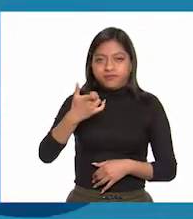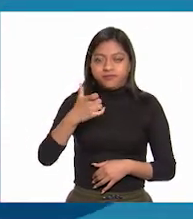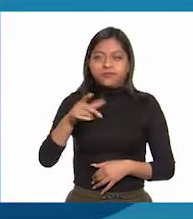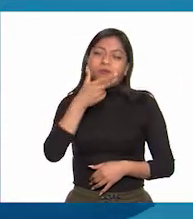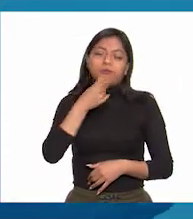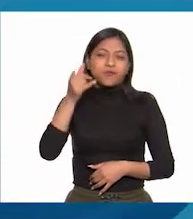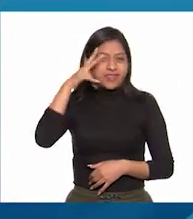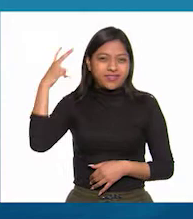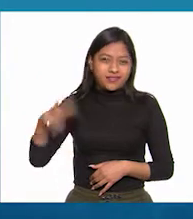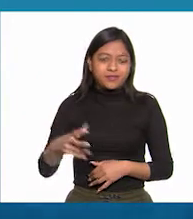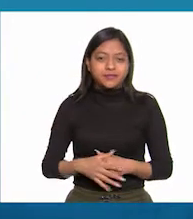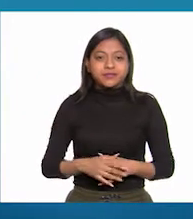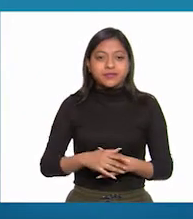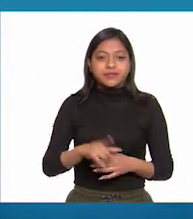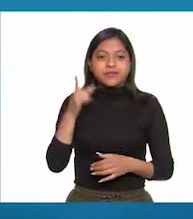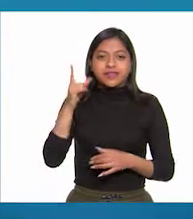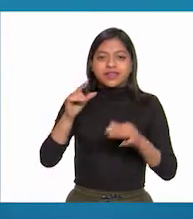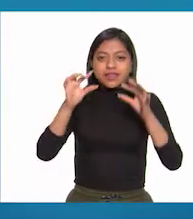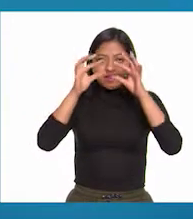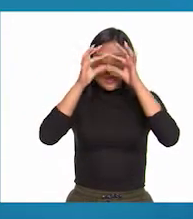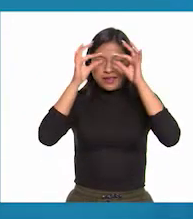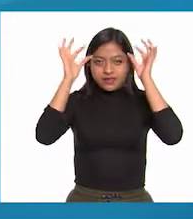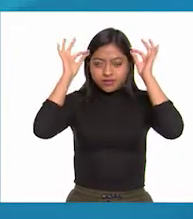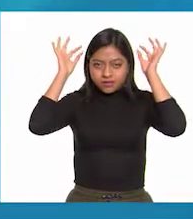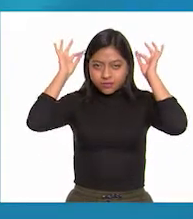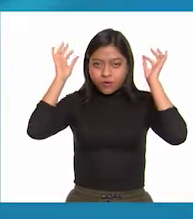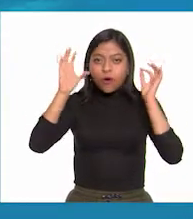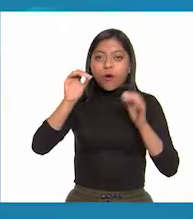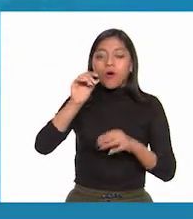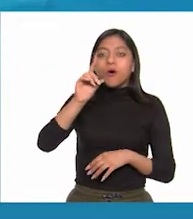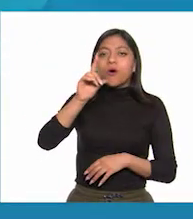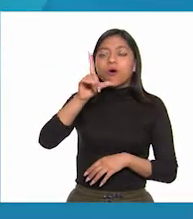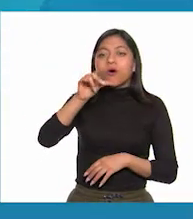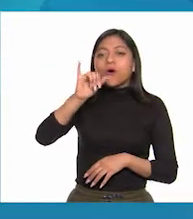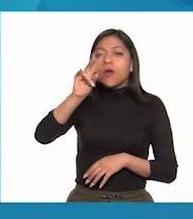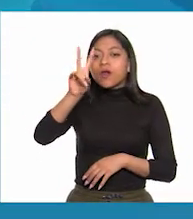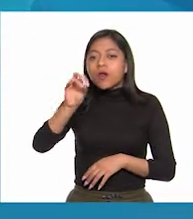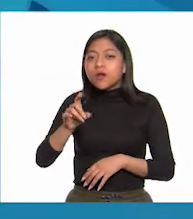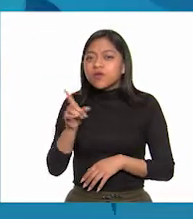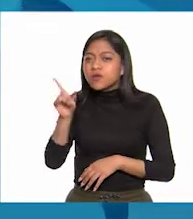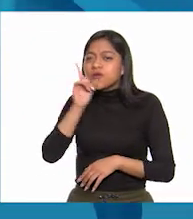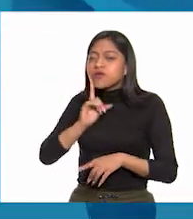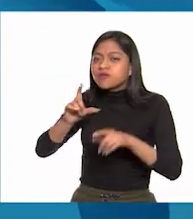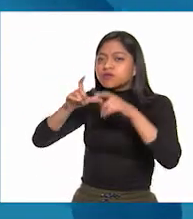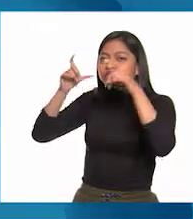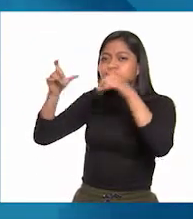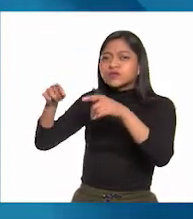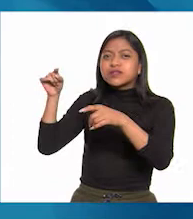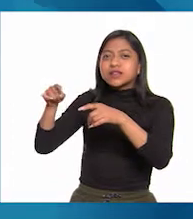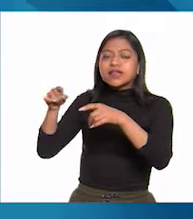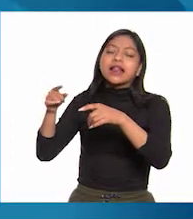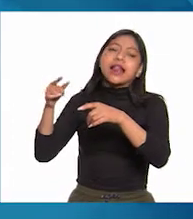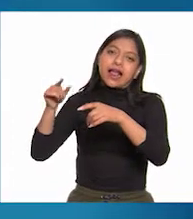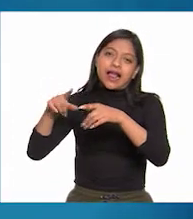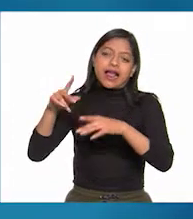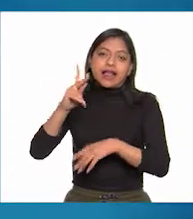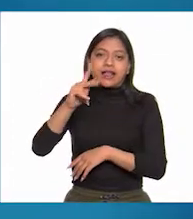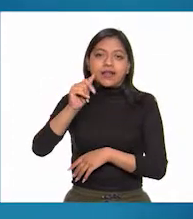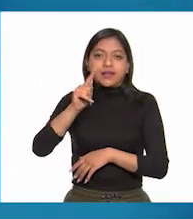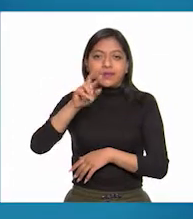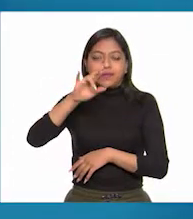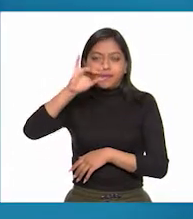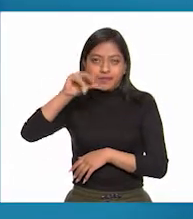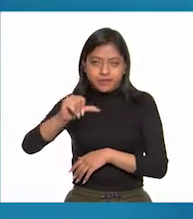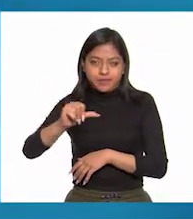de olivo, al parecer para colocarla sobre la cabeza de una mujer, que probablemente representa a la patria, a la madre